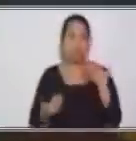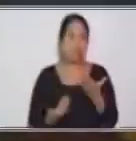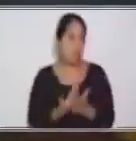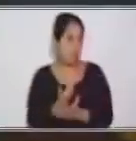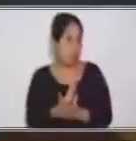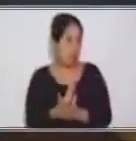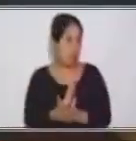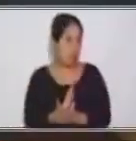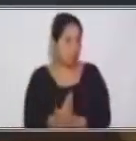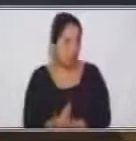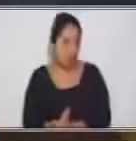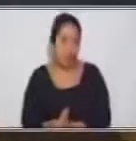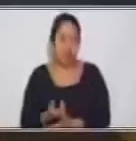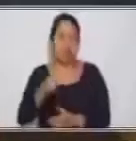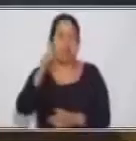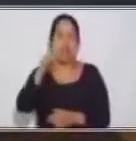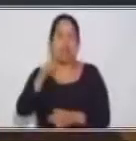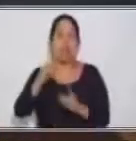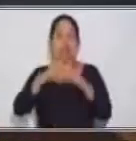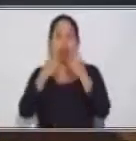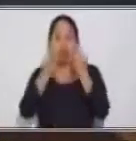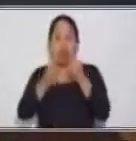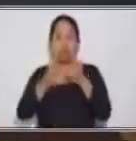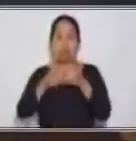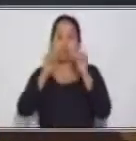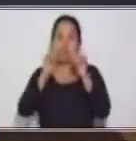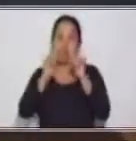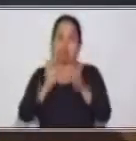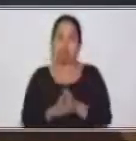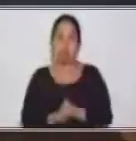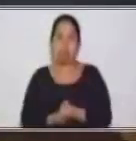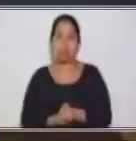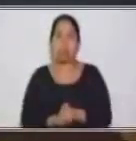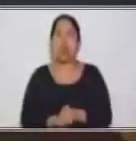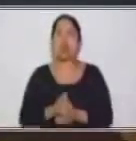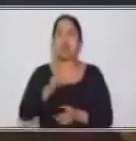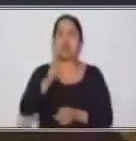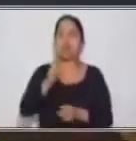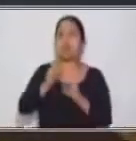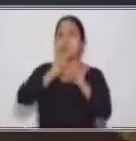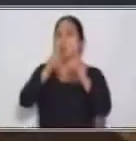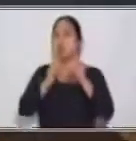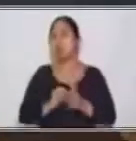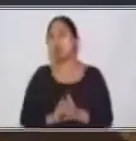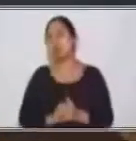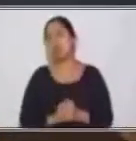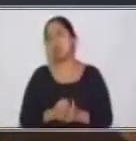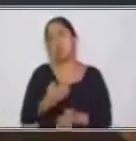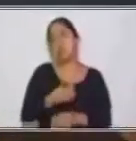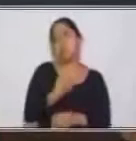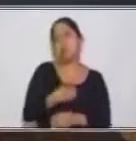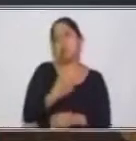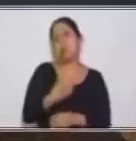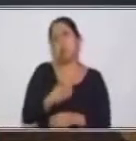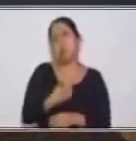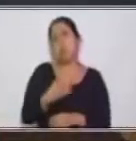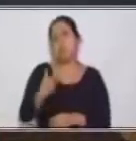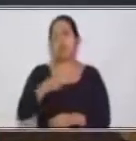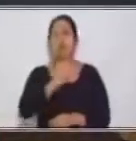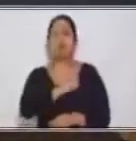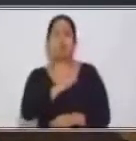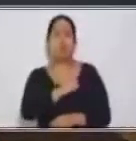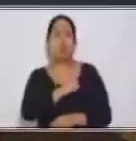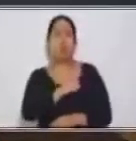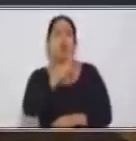en clase su docente aplica con ustedes. Y posiblemente me estarán realizando la siguiente cuestión. Profesor, pero ¿acaso solo el verbo